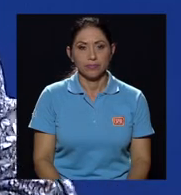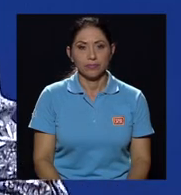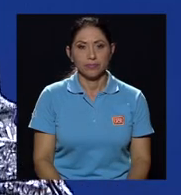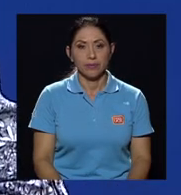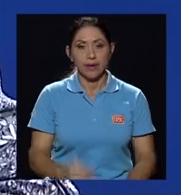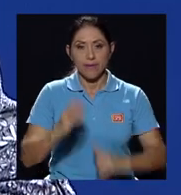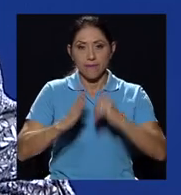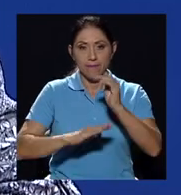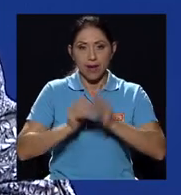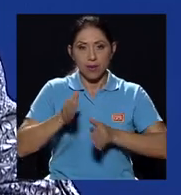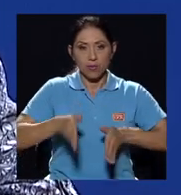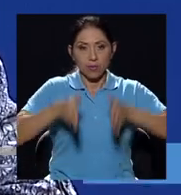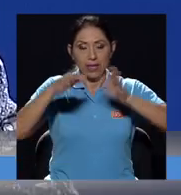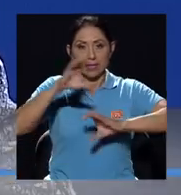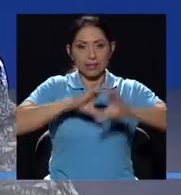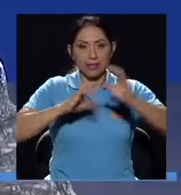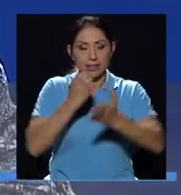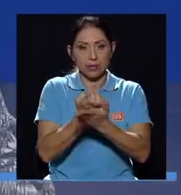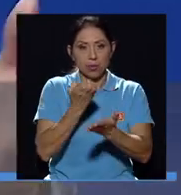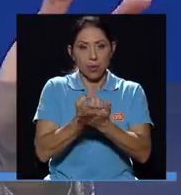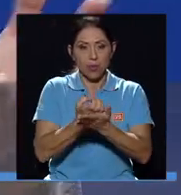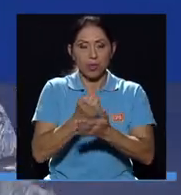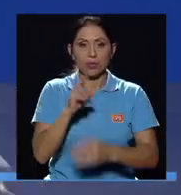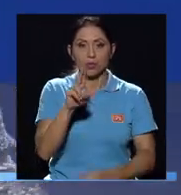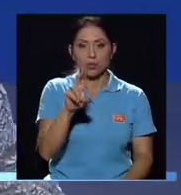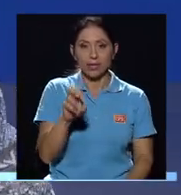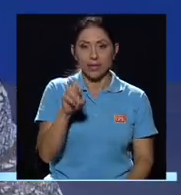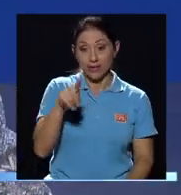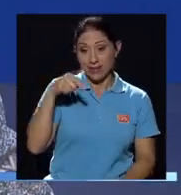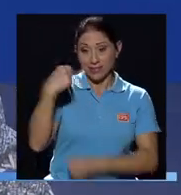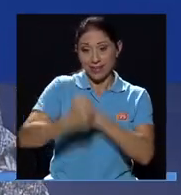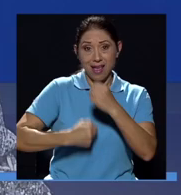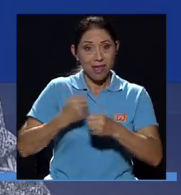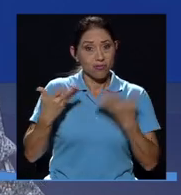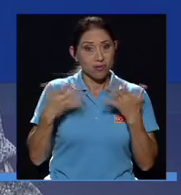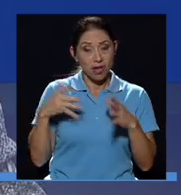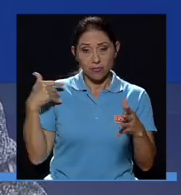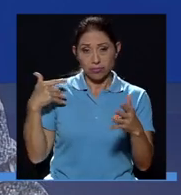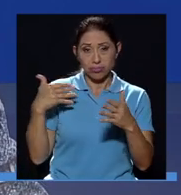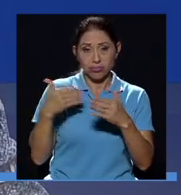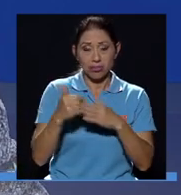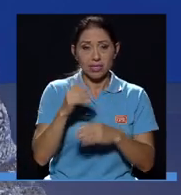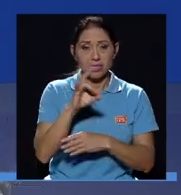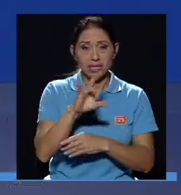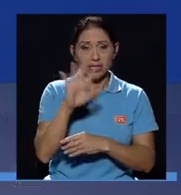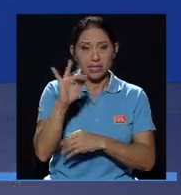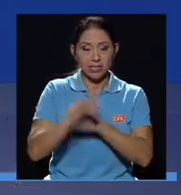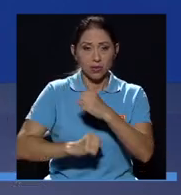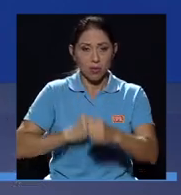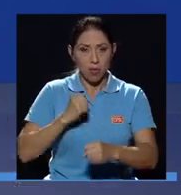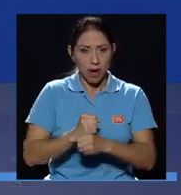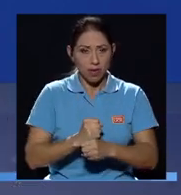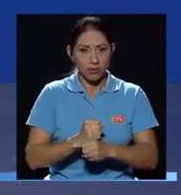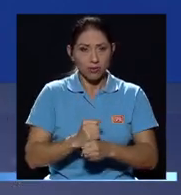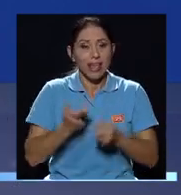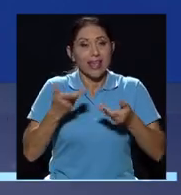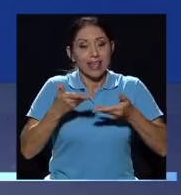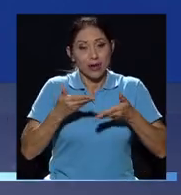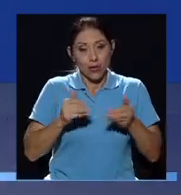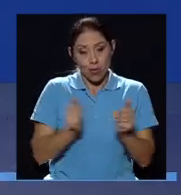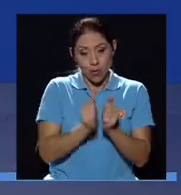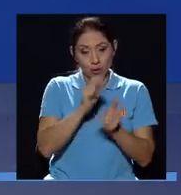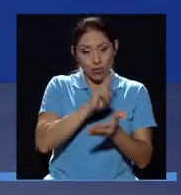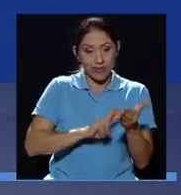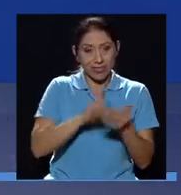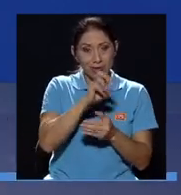La Facultad de Ciencias Económicas de la Universidad de Costa Rica llega este año a sus 75 años de existencia. Prácticamente nació junto con la